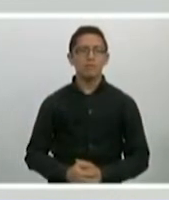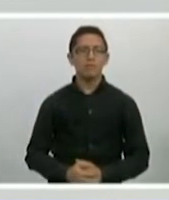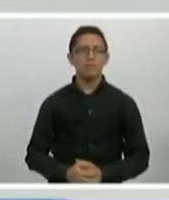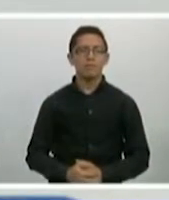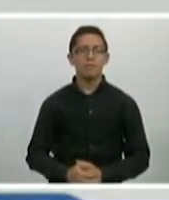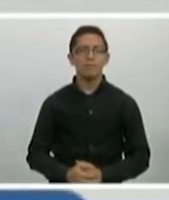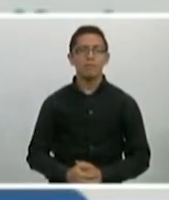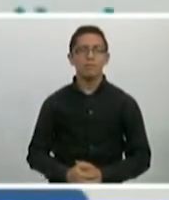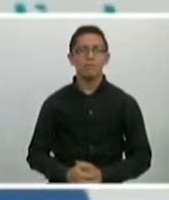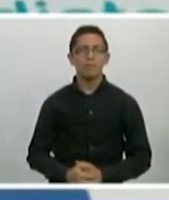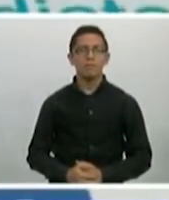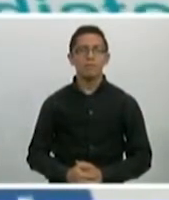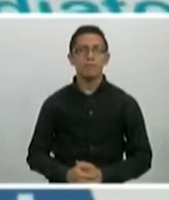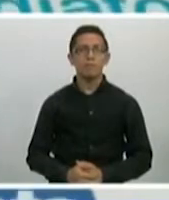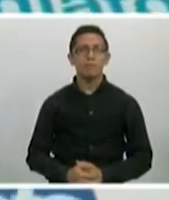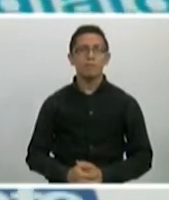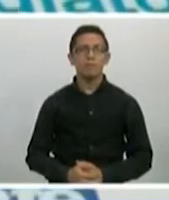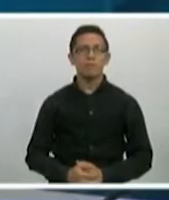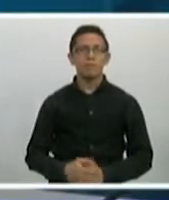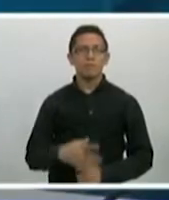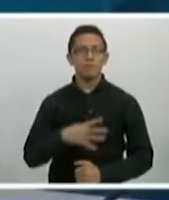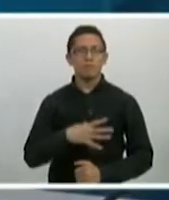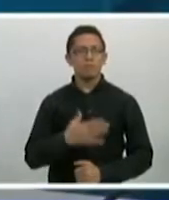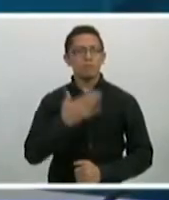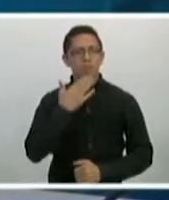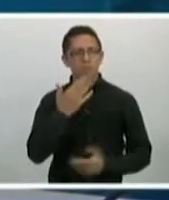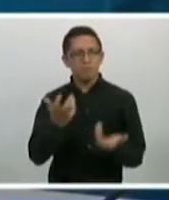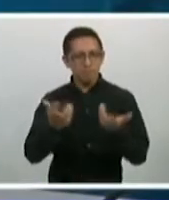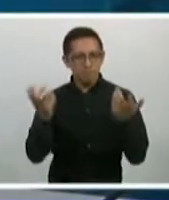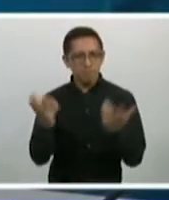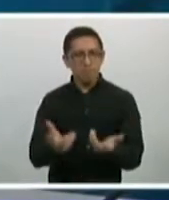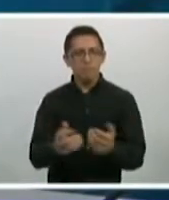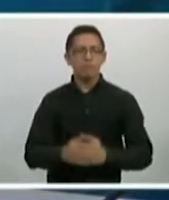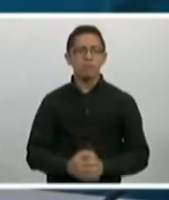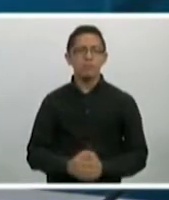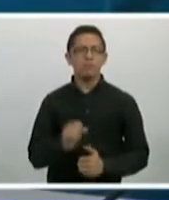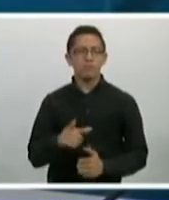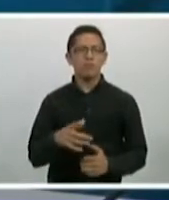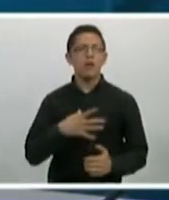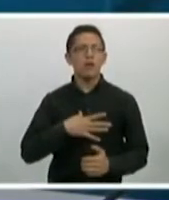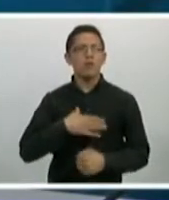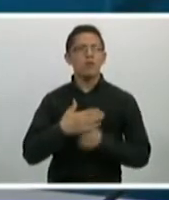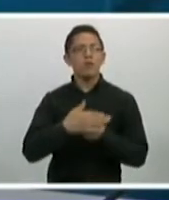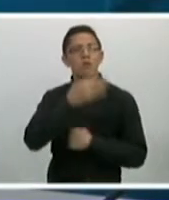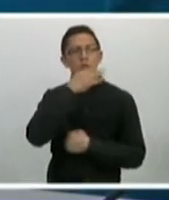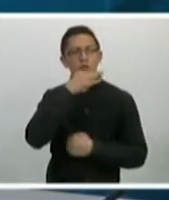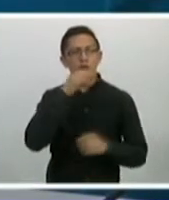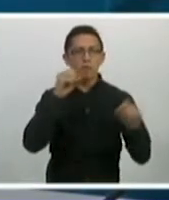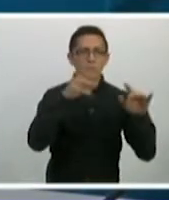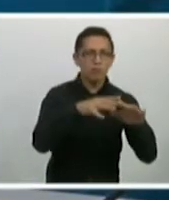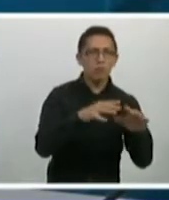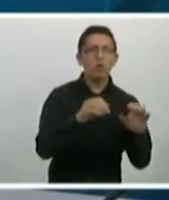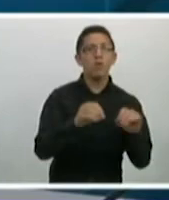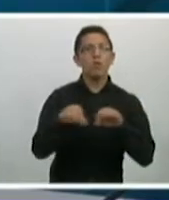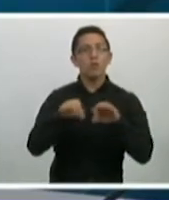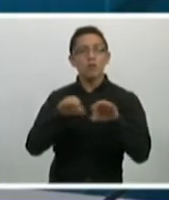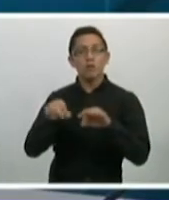una buena acción en la medida en la que se dan estas reuniones en casa y en trabajos.